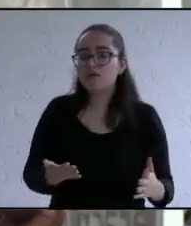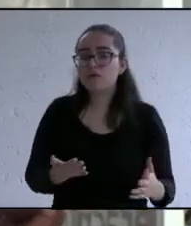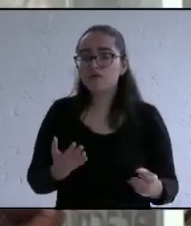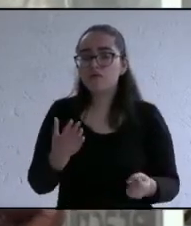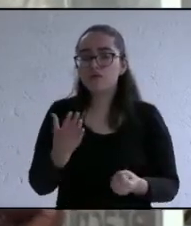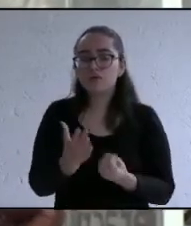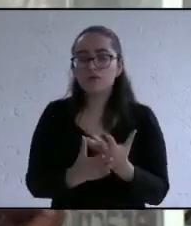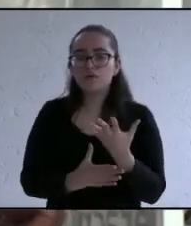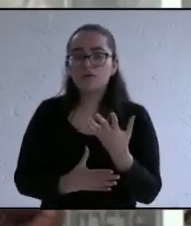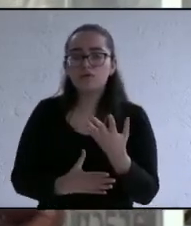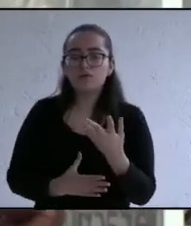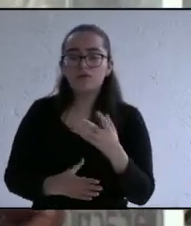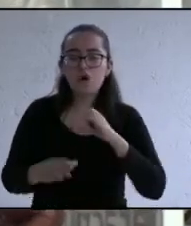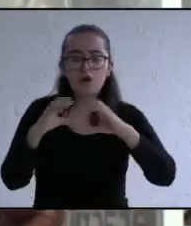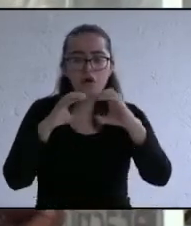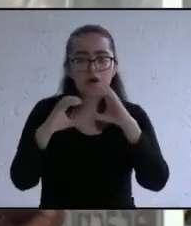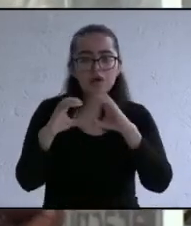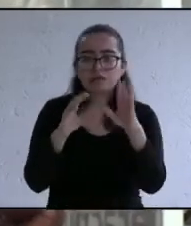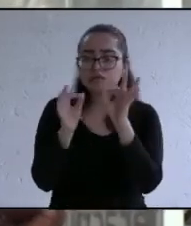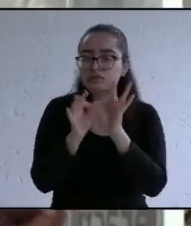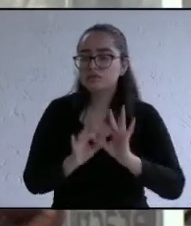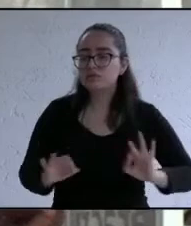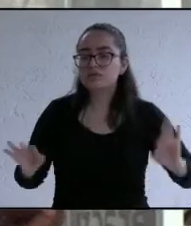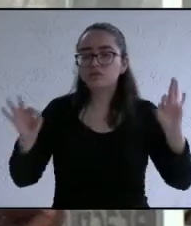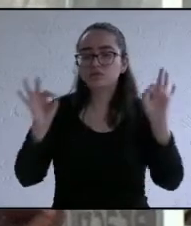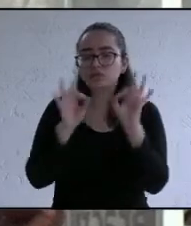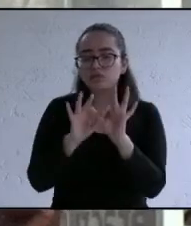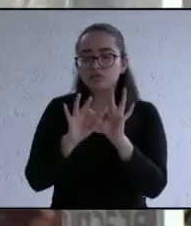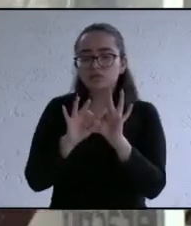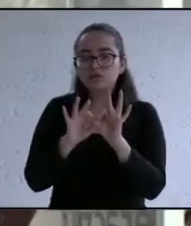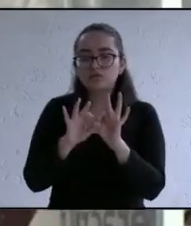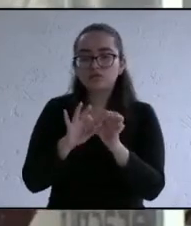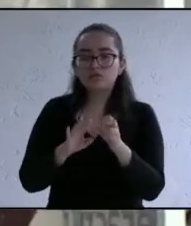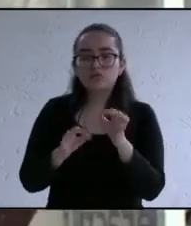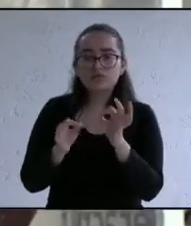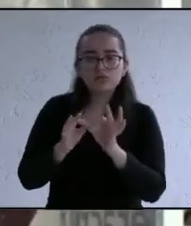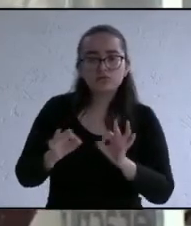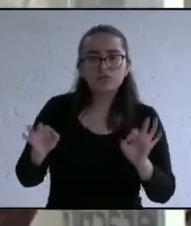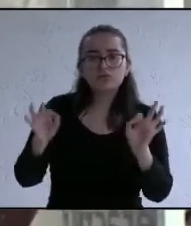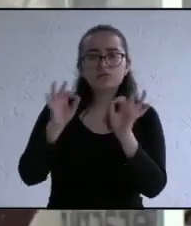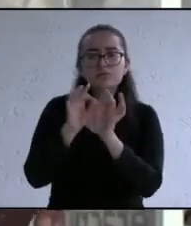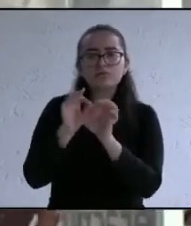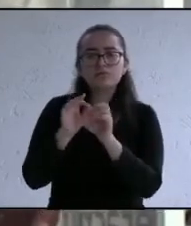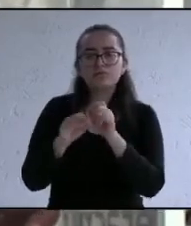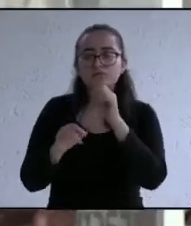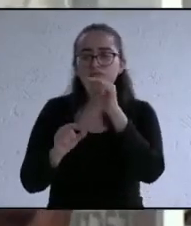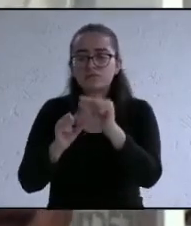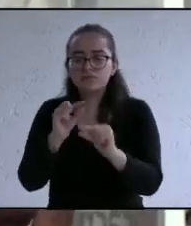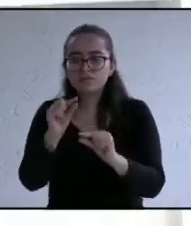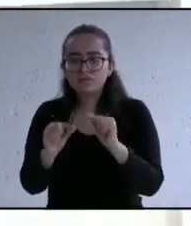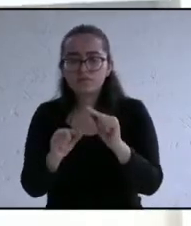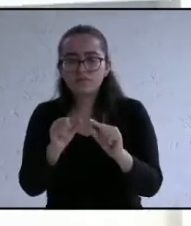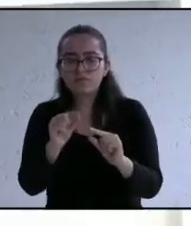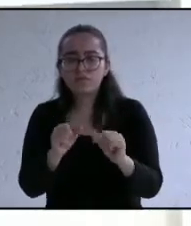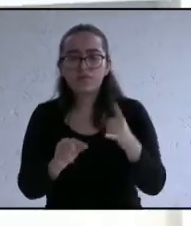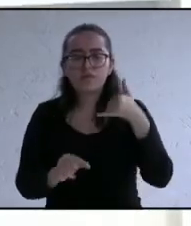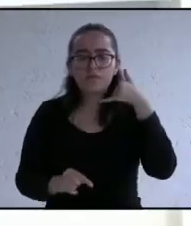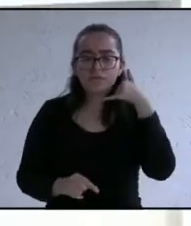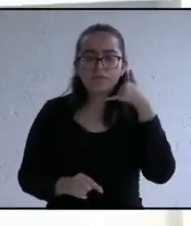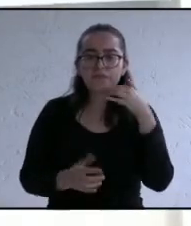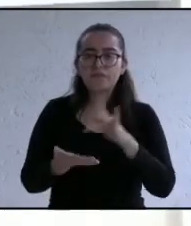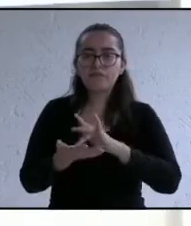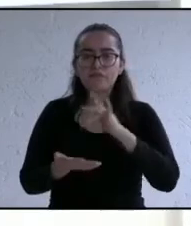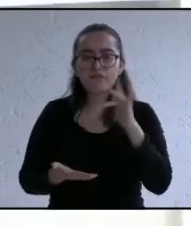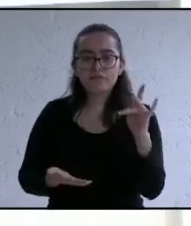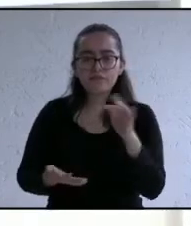la comunicación muy importante y por eso es muy importante que pongamos en marcha la instalación de antenas telefónicas gracias